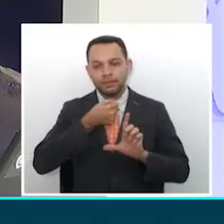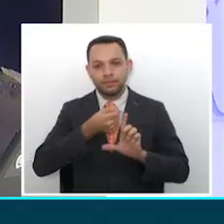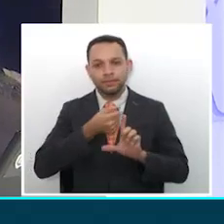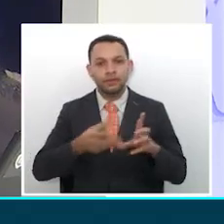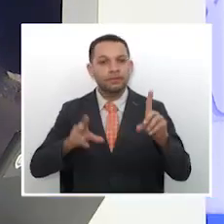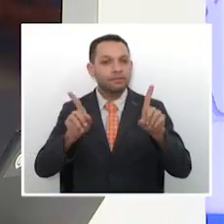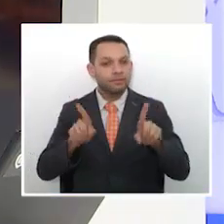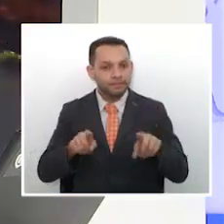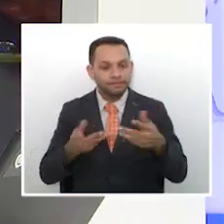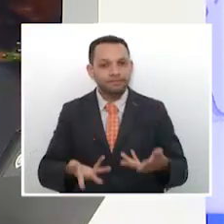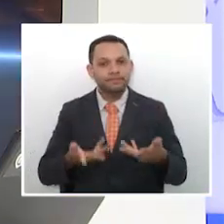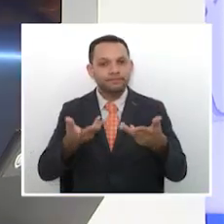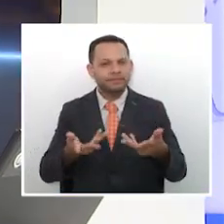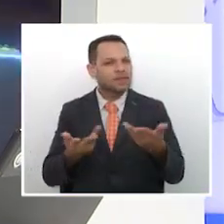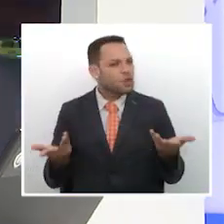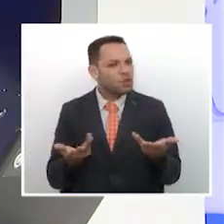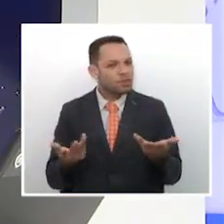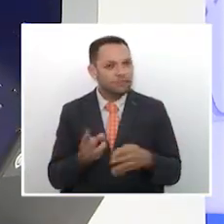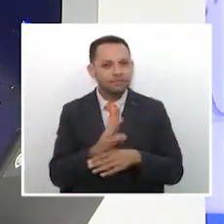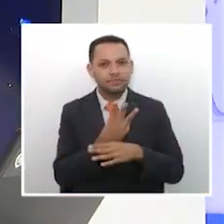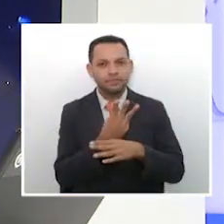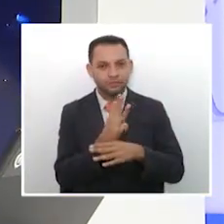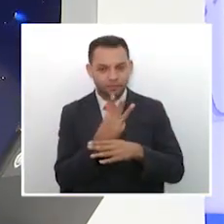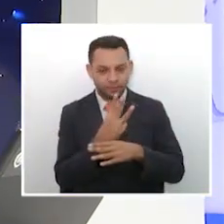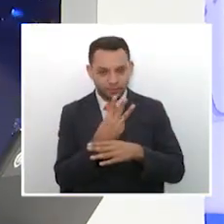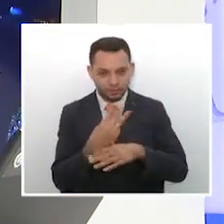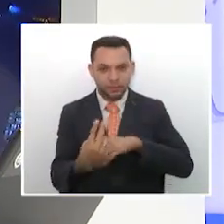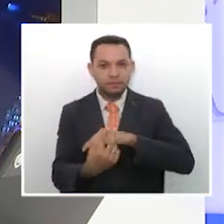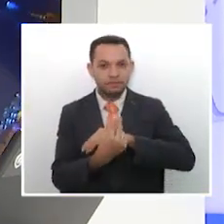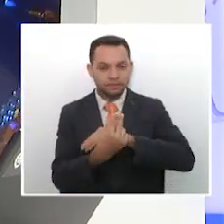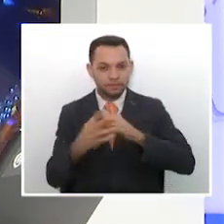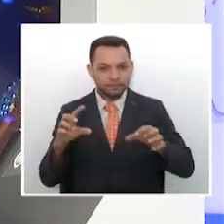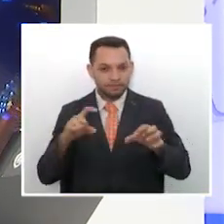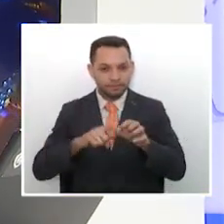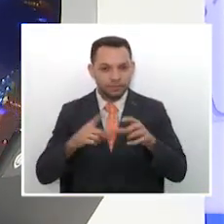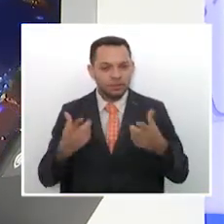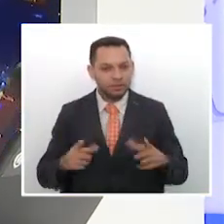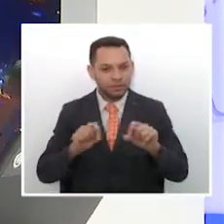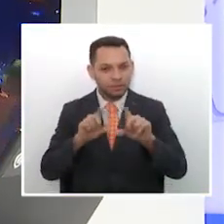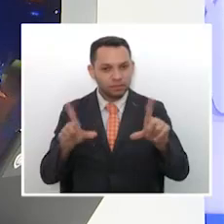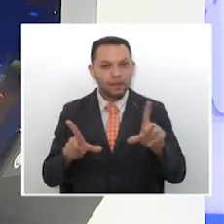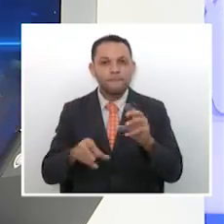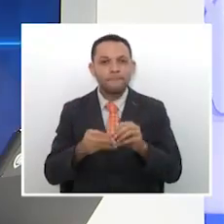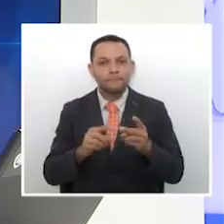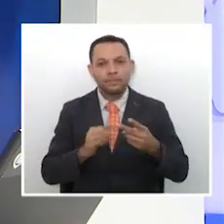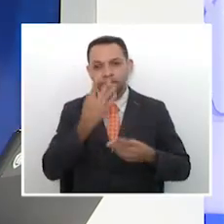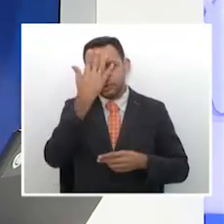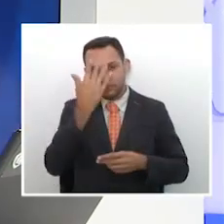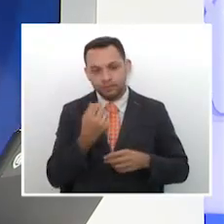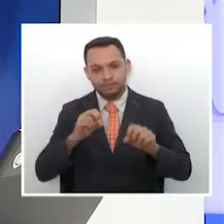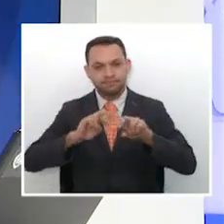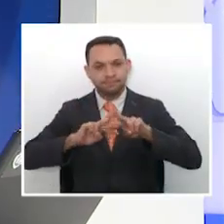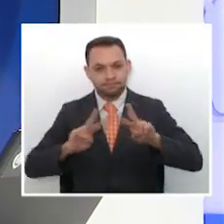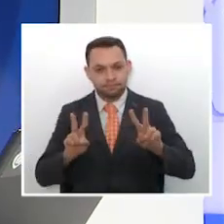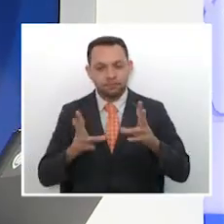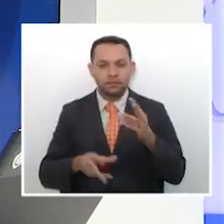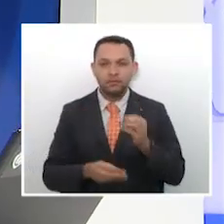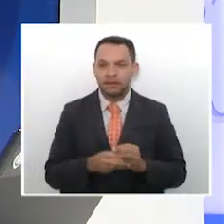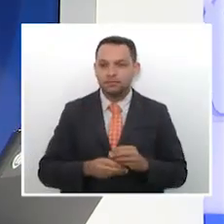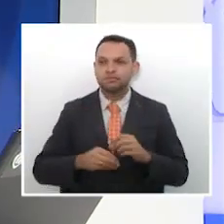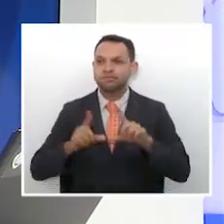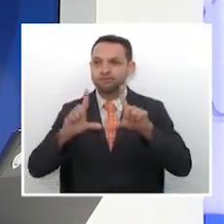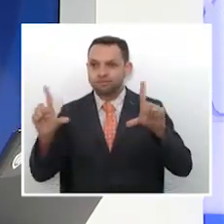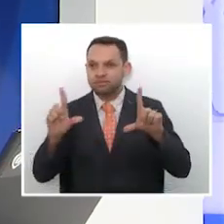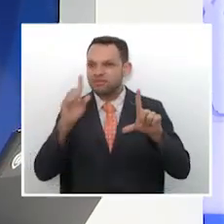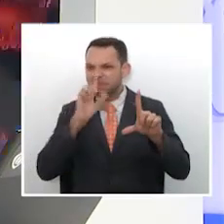saludamos a toda la gente que se conecta en www.telecafé.gov.co a través de Facebook Live y también a través de los diferentes cable operadores